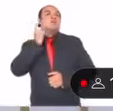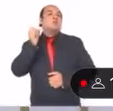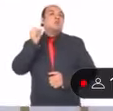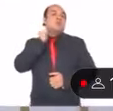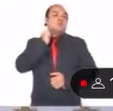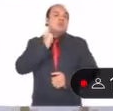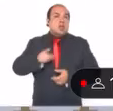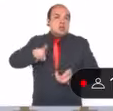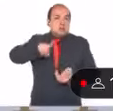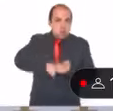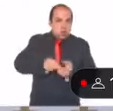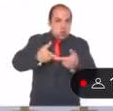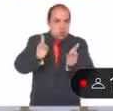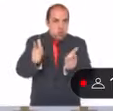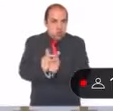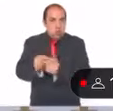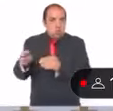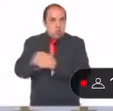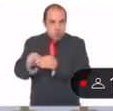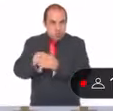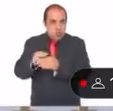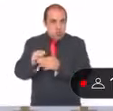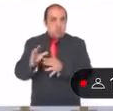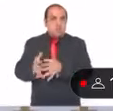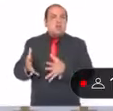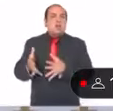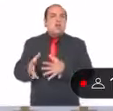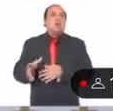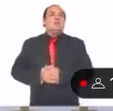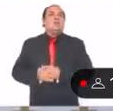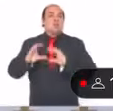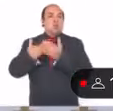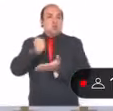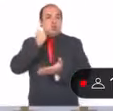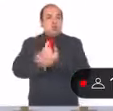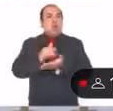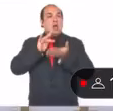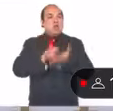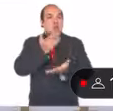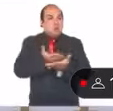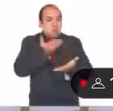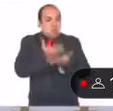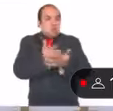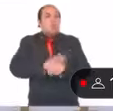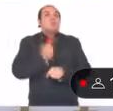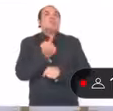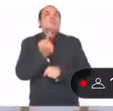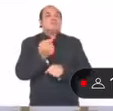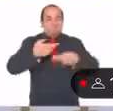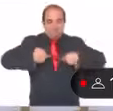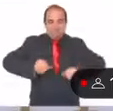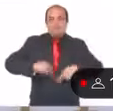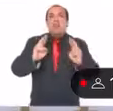parlamentario de Morena en el Congreso de la Ciudad, hemos apoyado esta propuesta porque representa